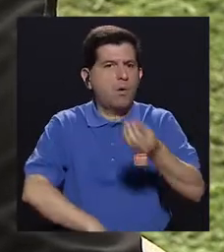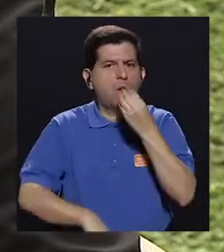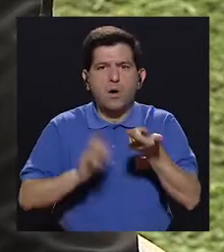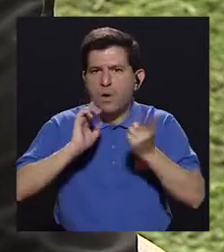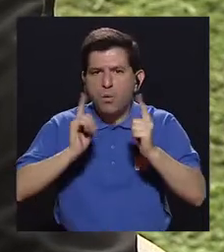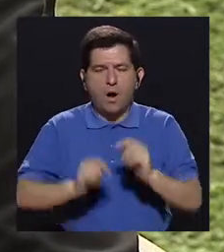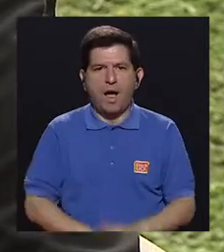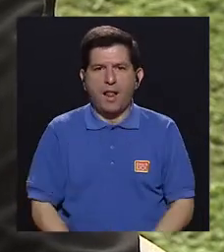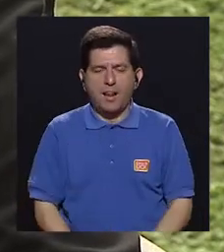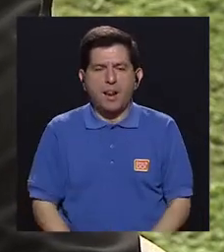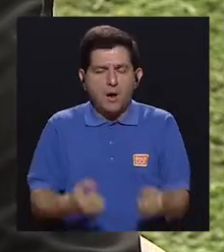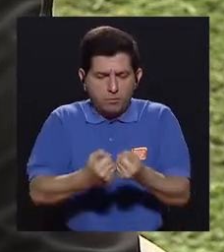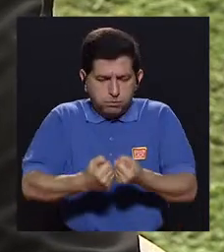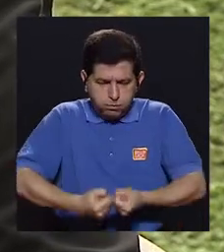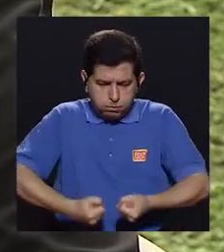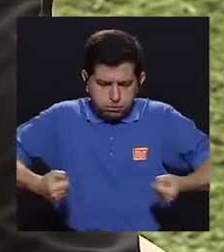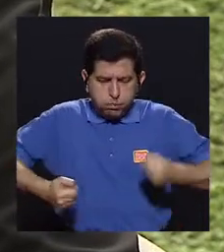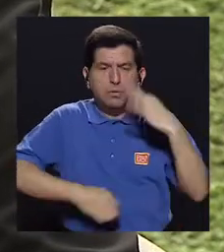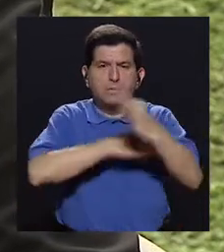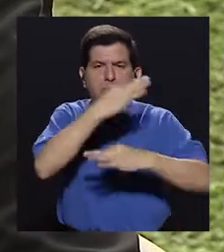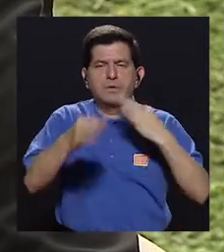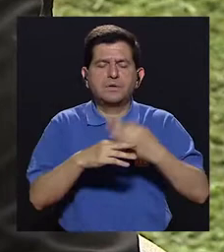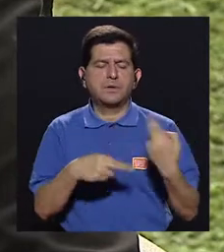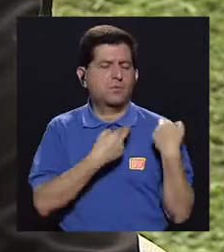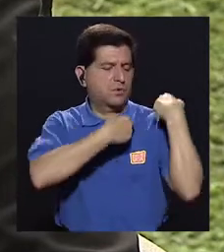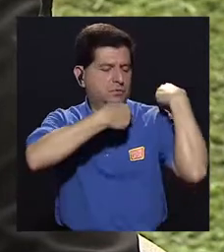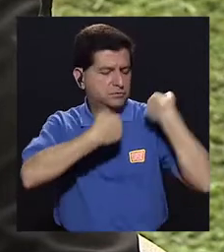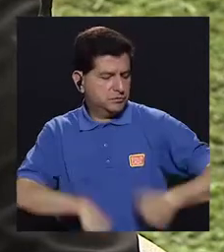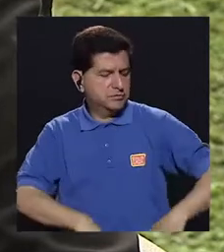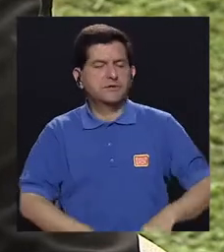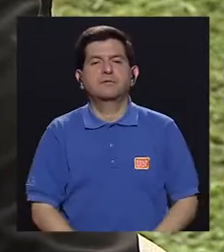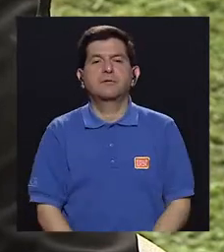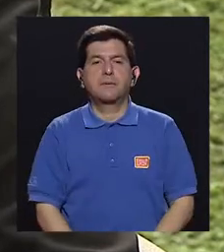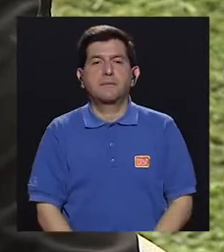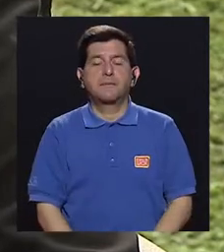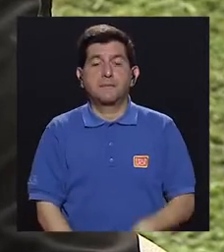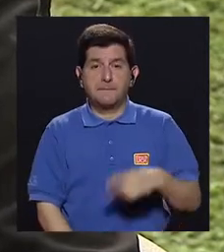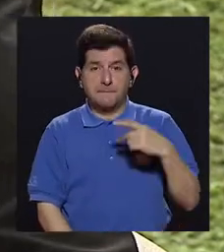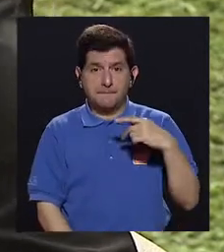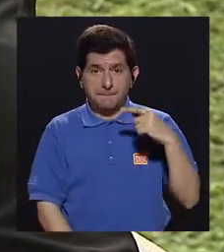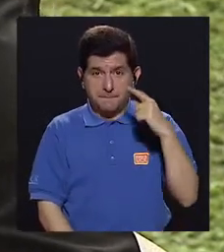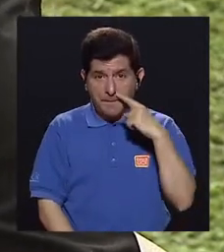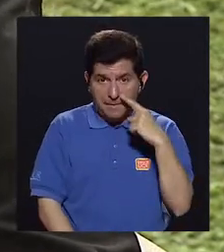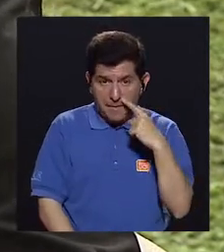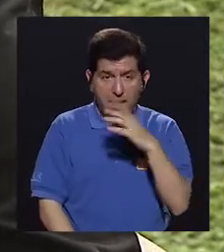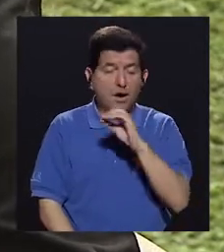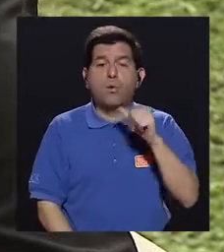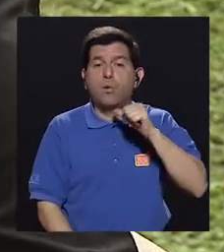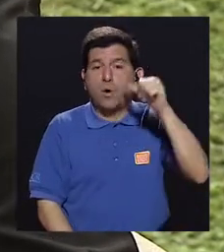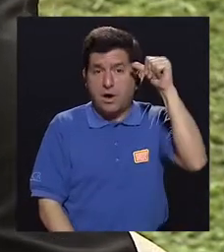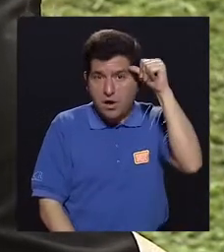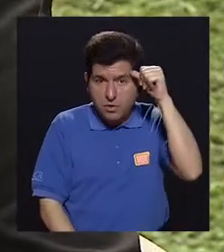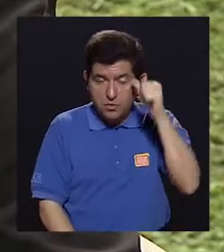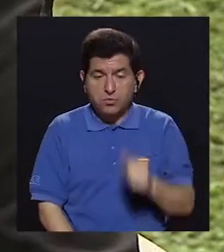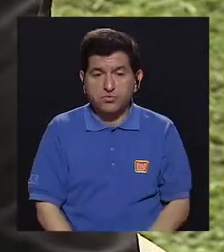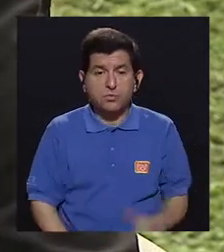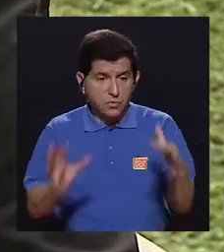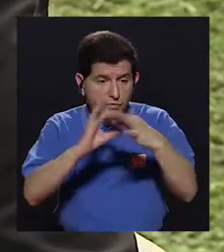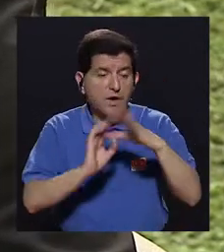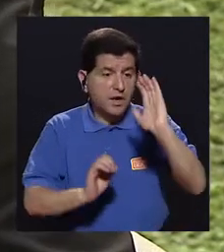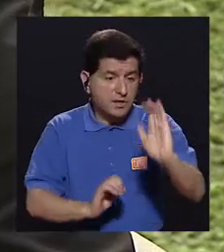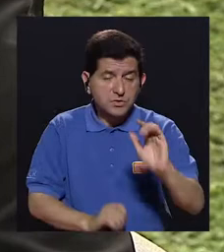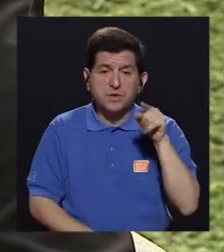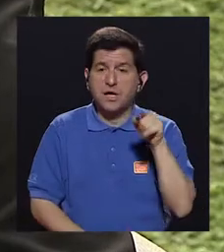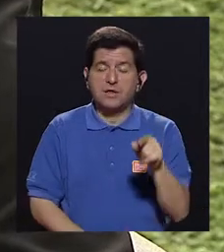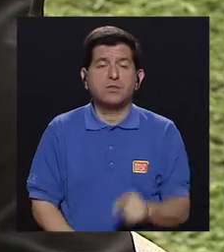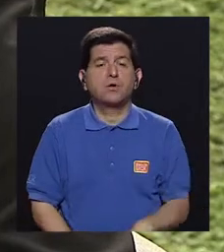comer. Quiere decir que la obesidad es un tipo de negligencia, quiere decir que el padre de familia o el adulto alrededor de ese niño